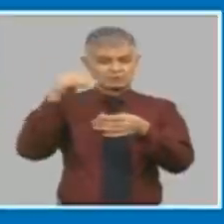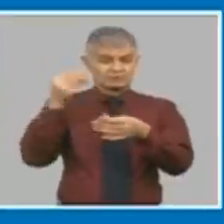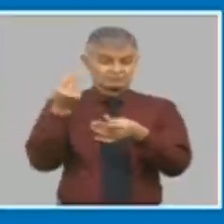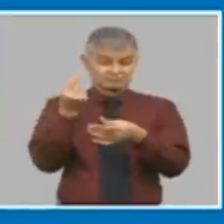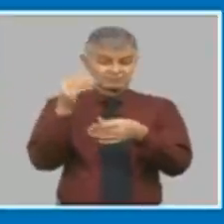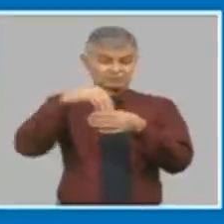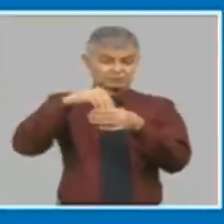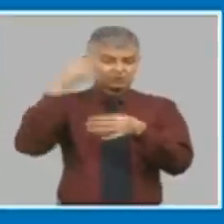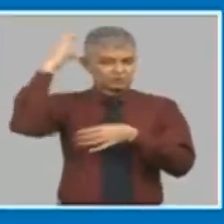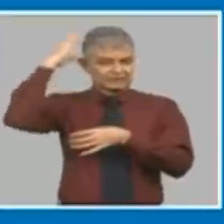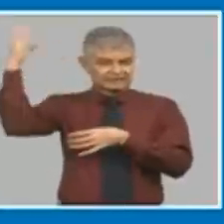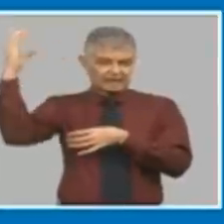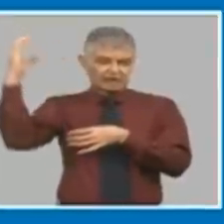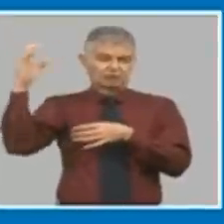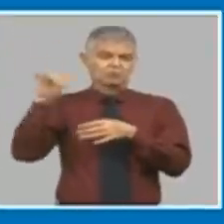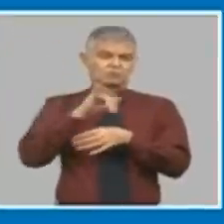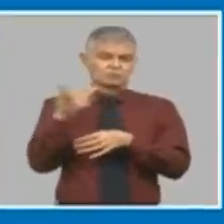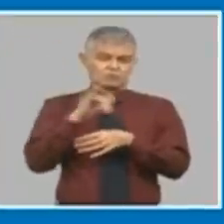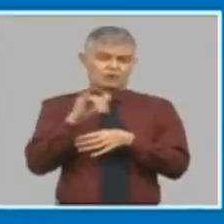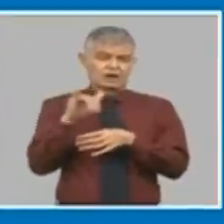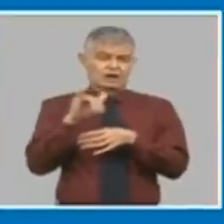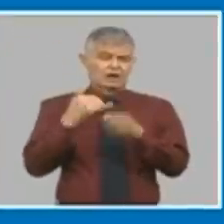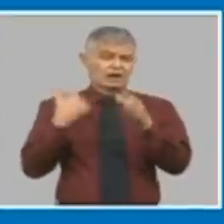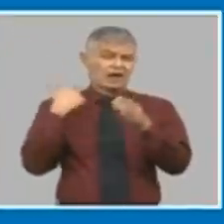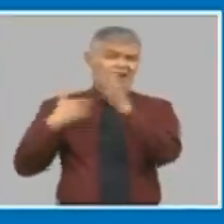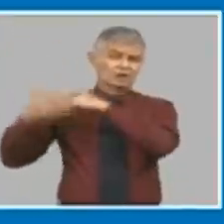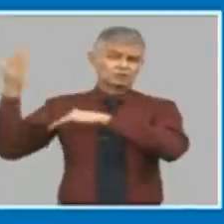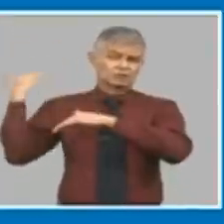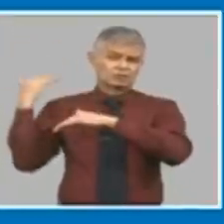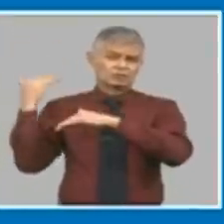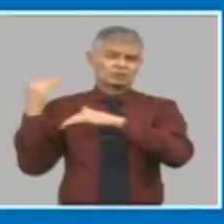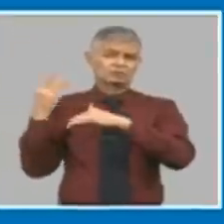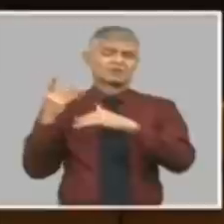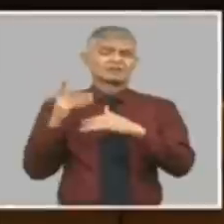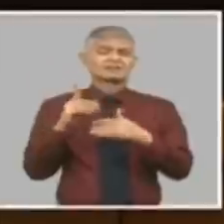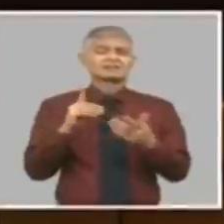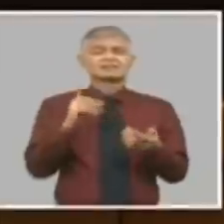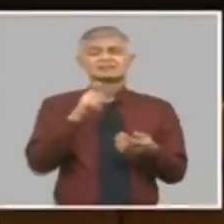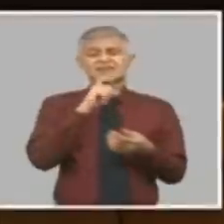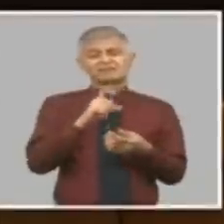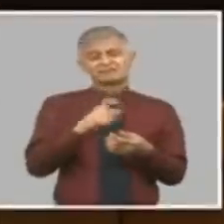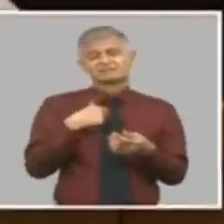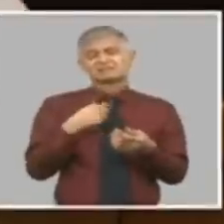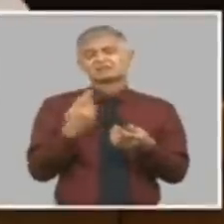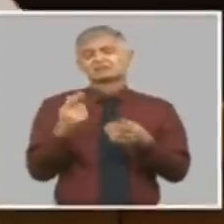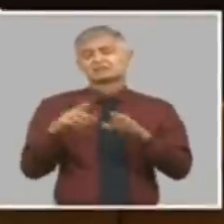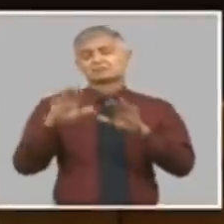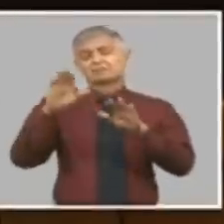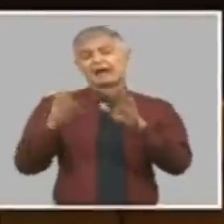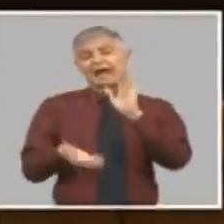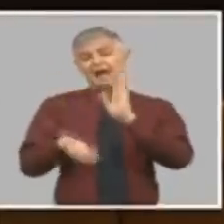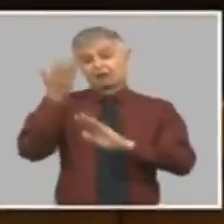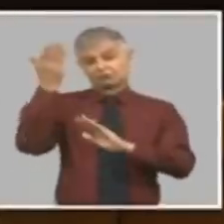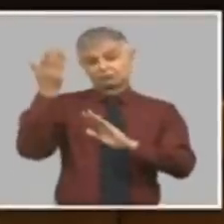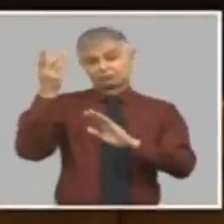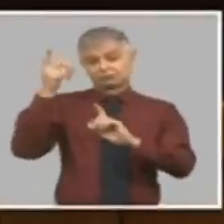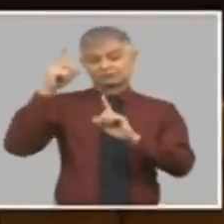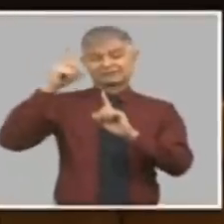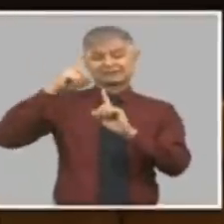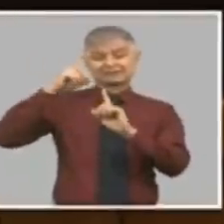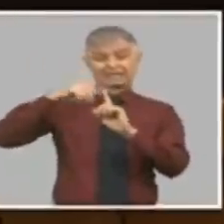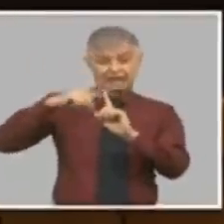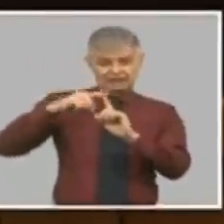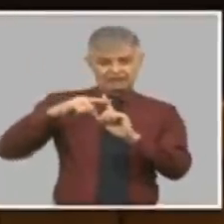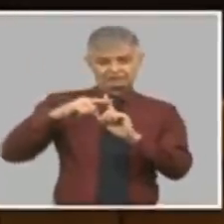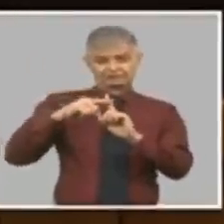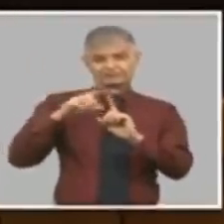ha tenido déficit fiscales alto la tarea se llama ordenamiento porque